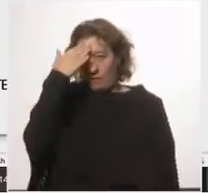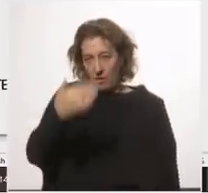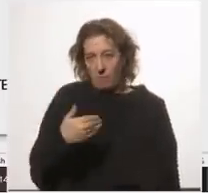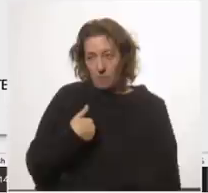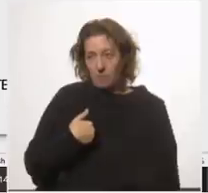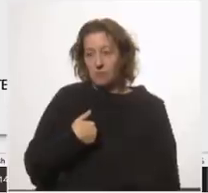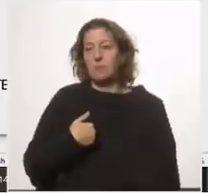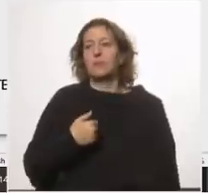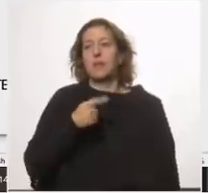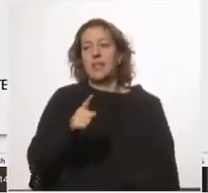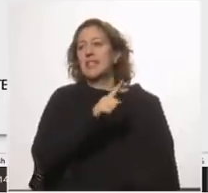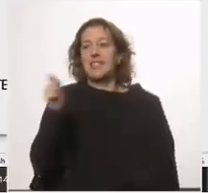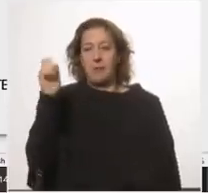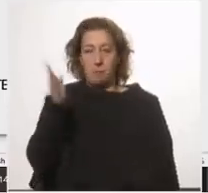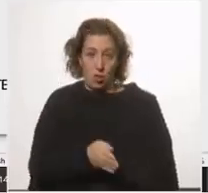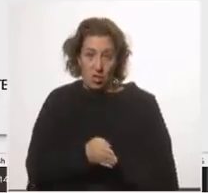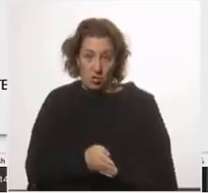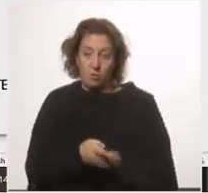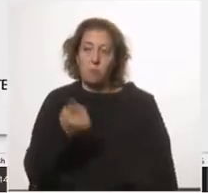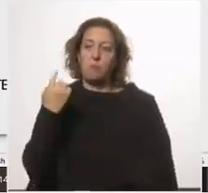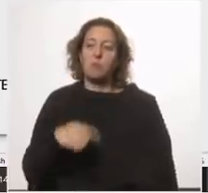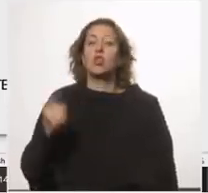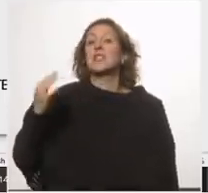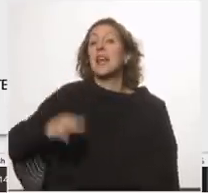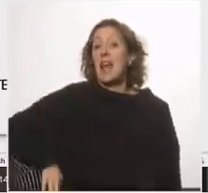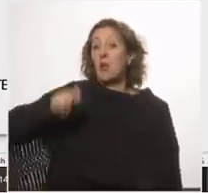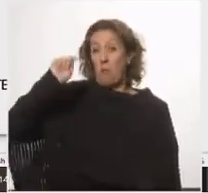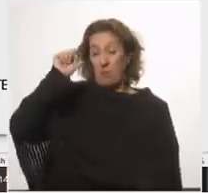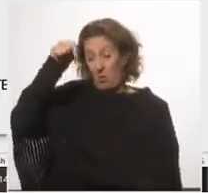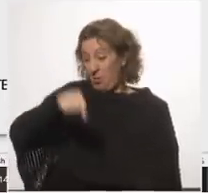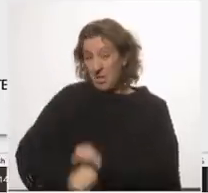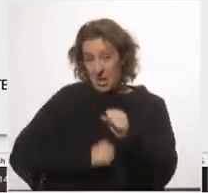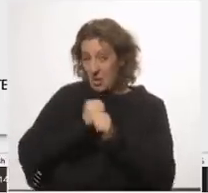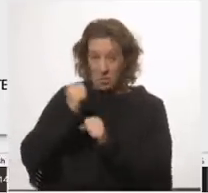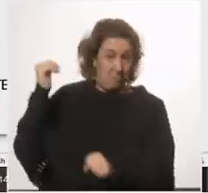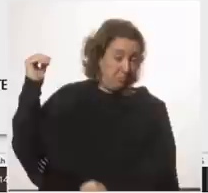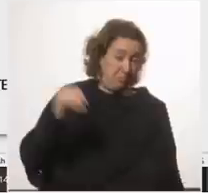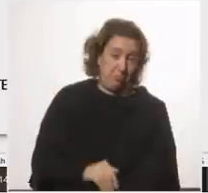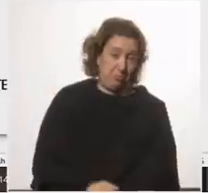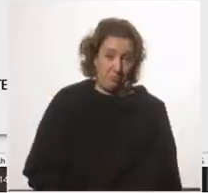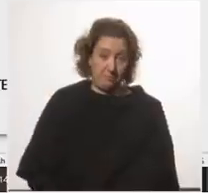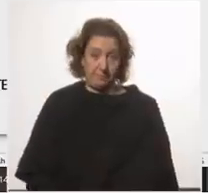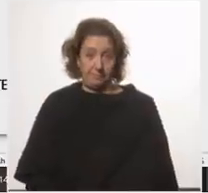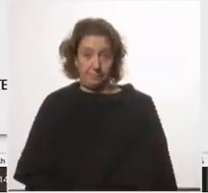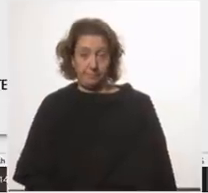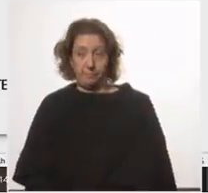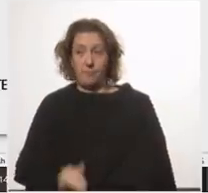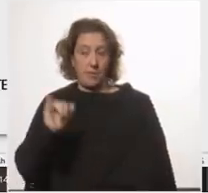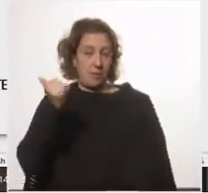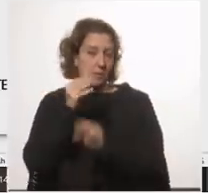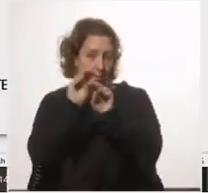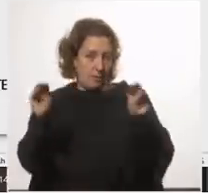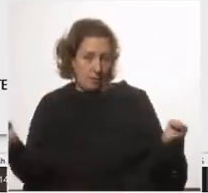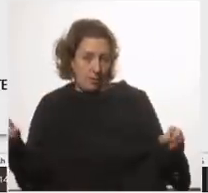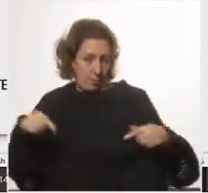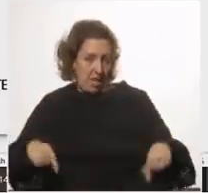por el 100% de la inflación. Pero este año el salario público va a caer de manera significativa, como ya lo anunciaron los